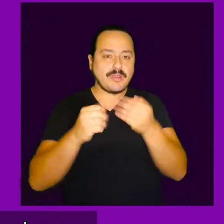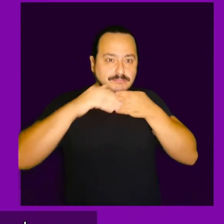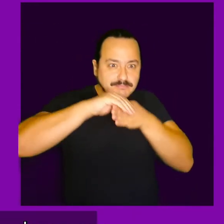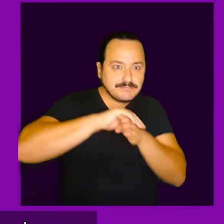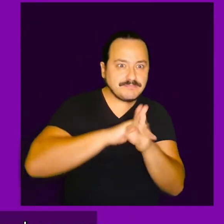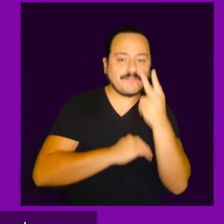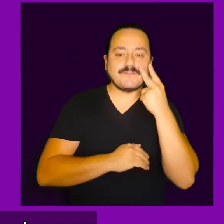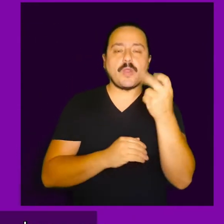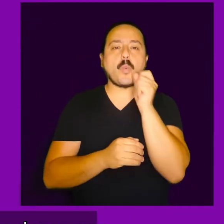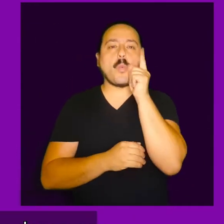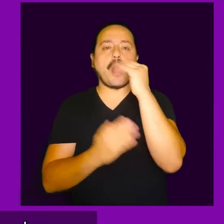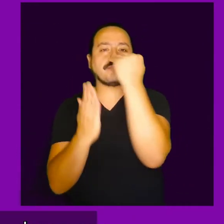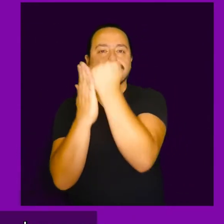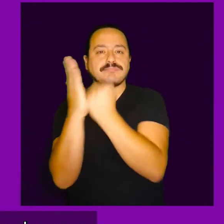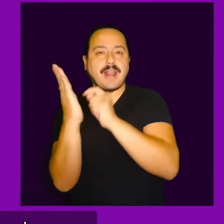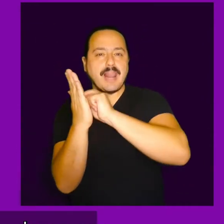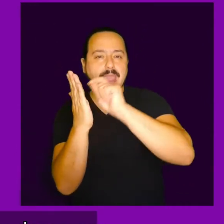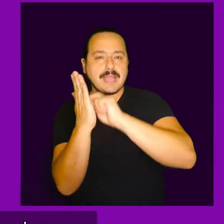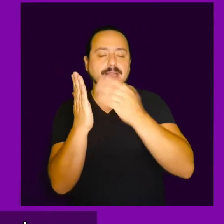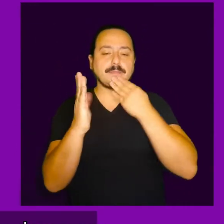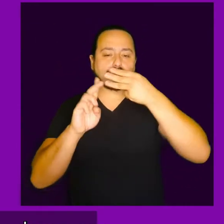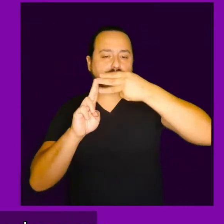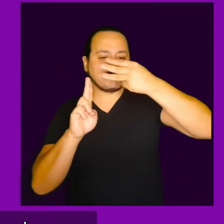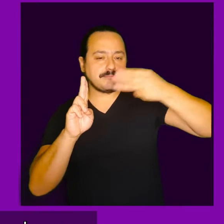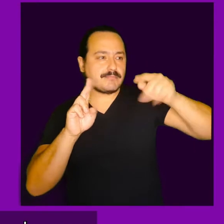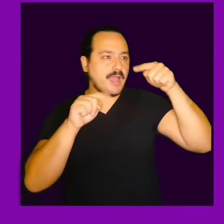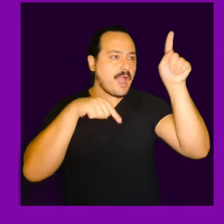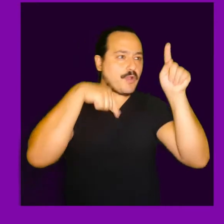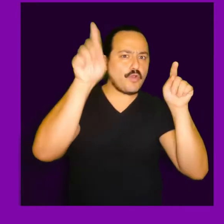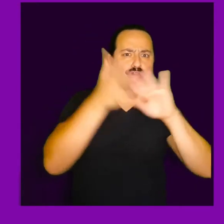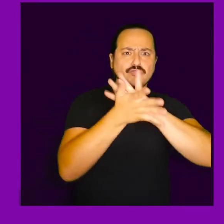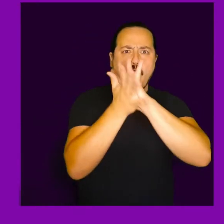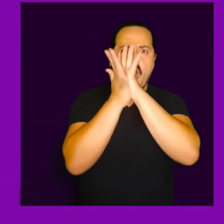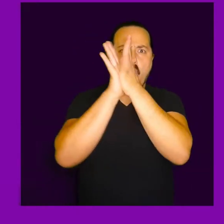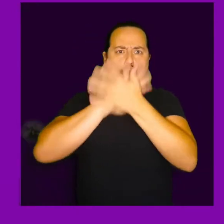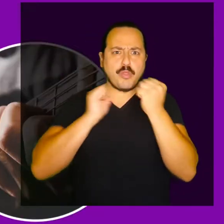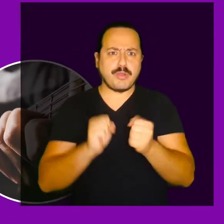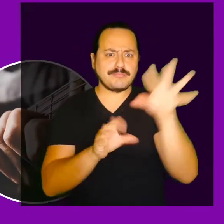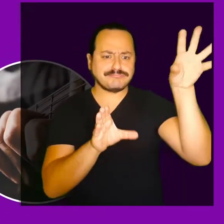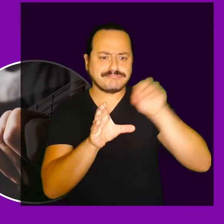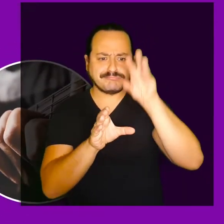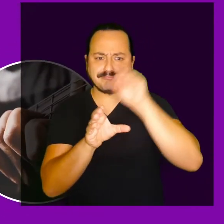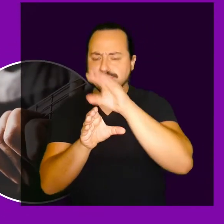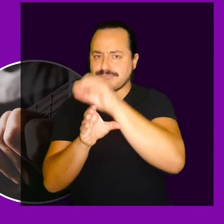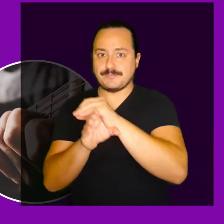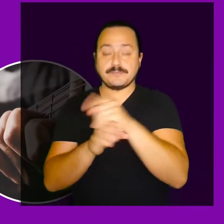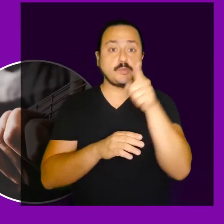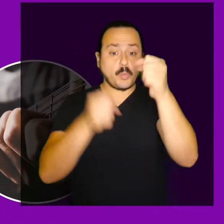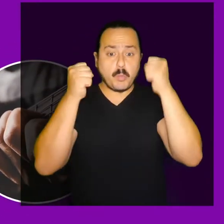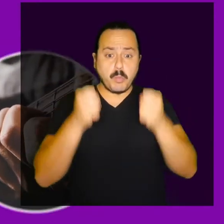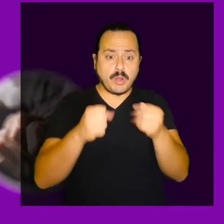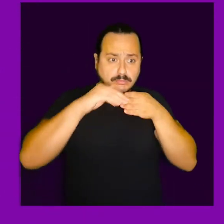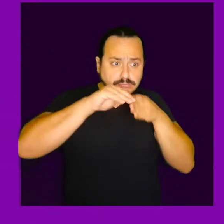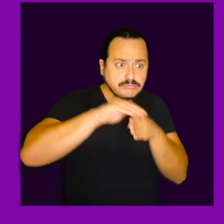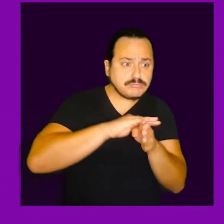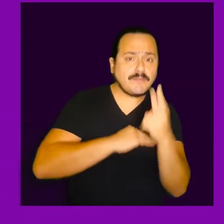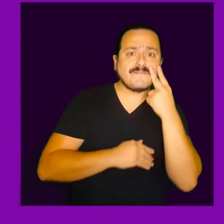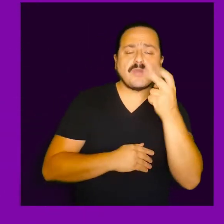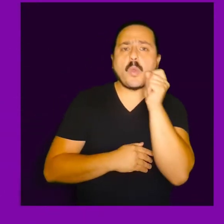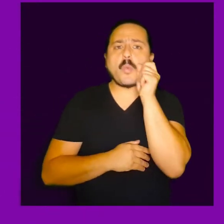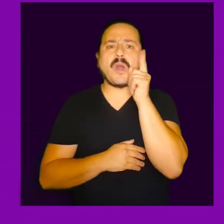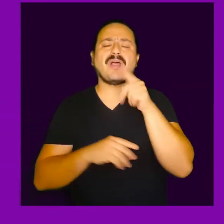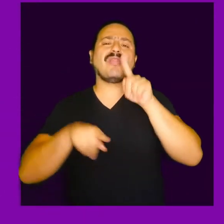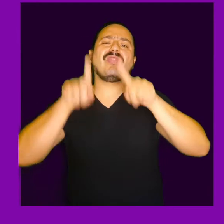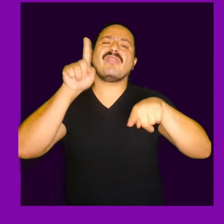tecnológicos para descargar el material mínimo que utilizaremos, la letra y sus acordes. Es posible utilizar diversas